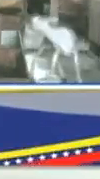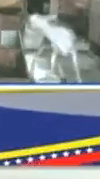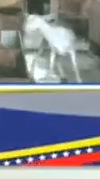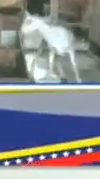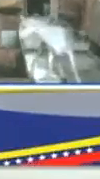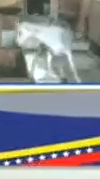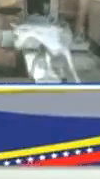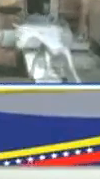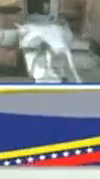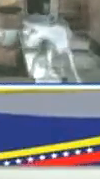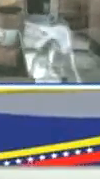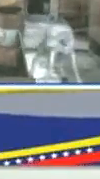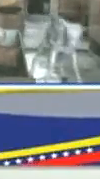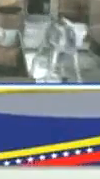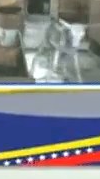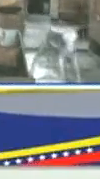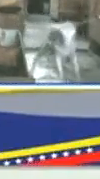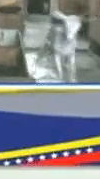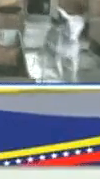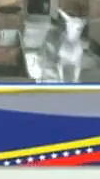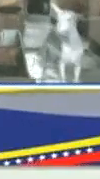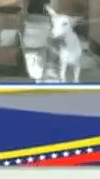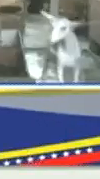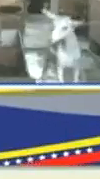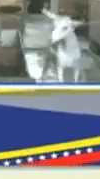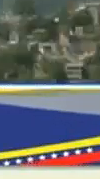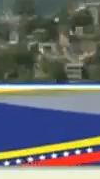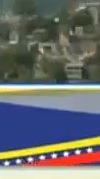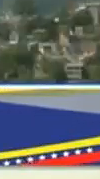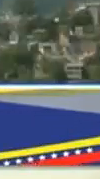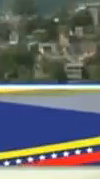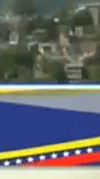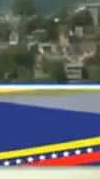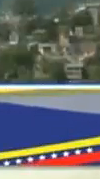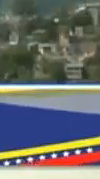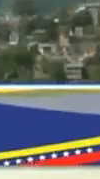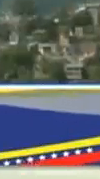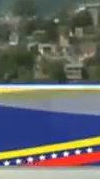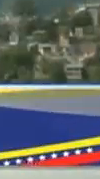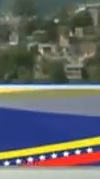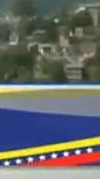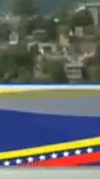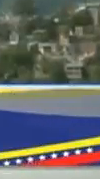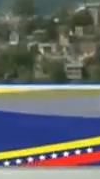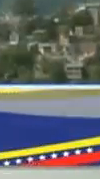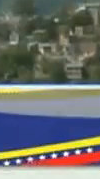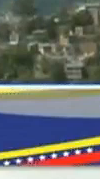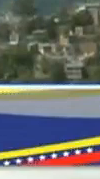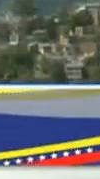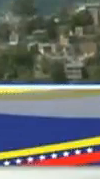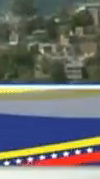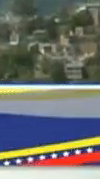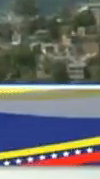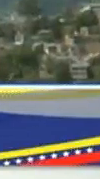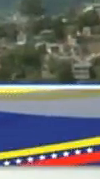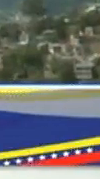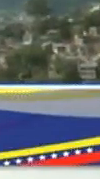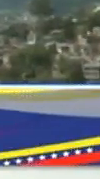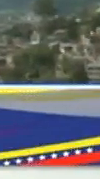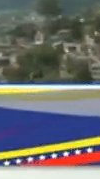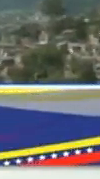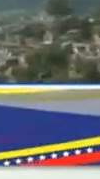vamos a avanzar precisamente. Y uno de los elementos principales, Héctor, Wilmar,